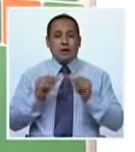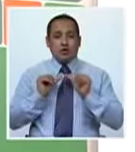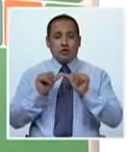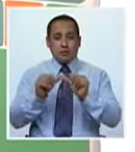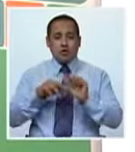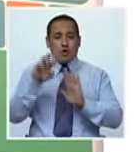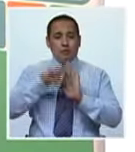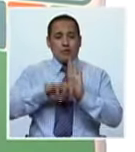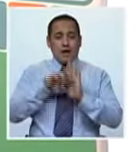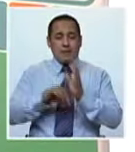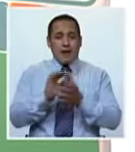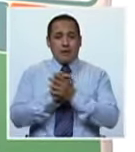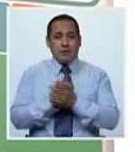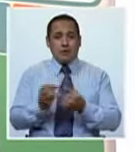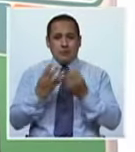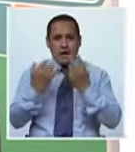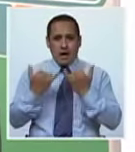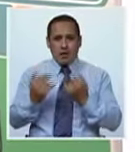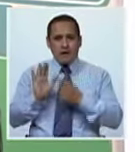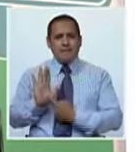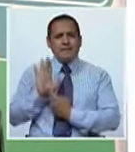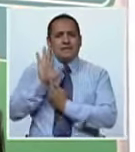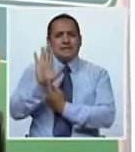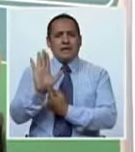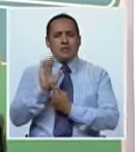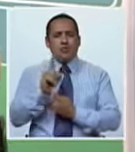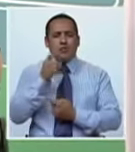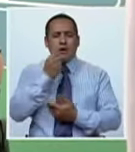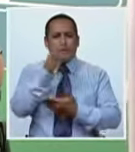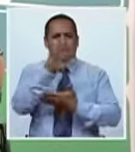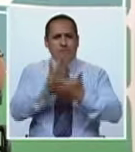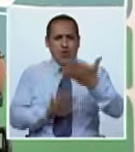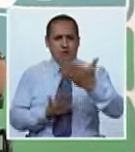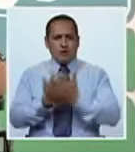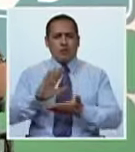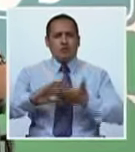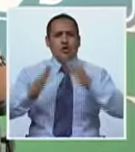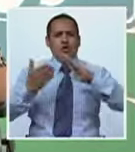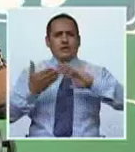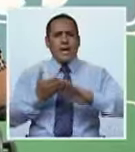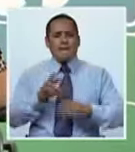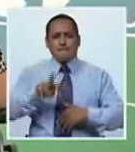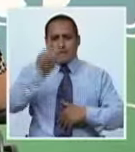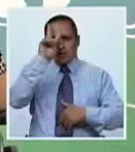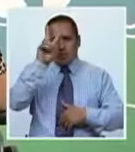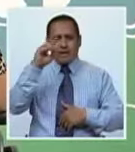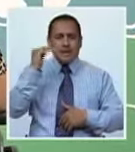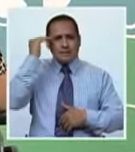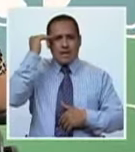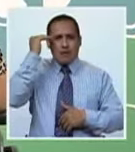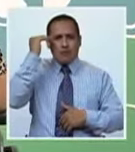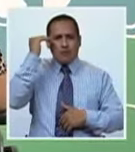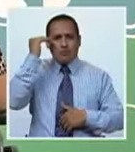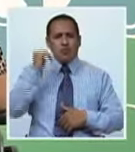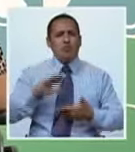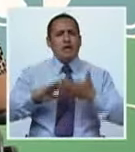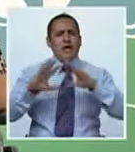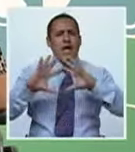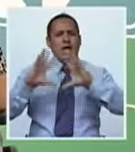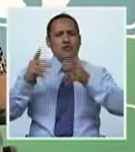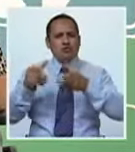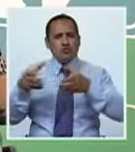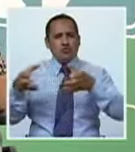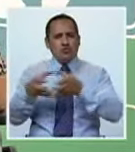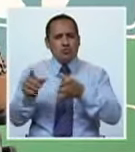Seguimos con el programa, amigos, y en este bloque vamos a presentarles un informe sobre la sociedad peruana de síndrome de Down, una